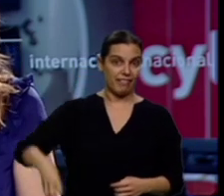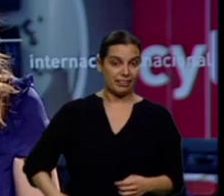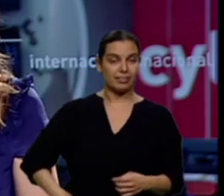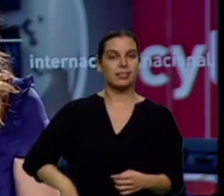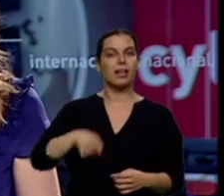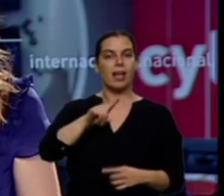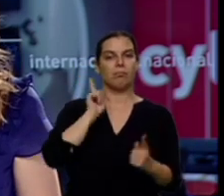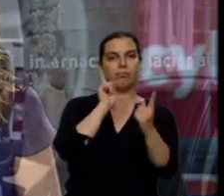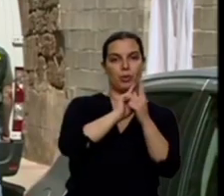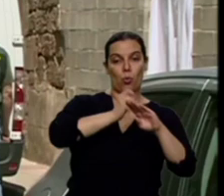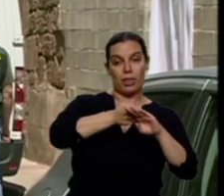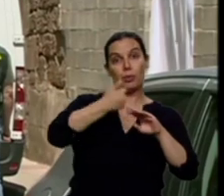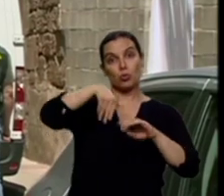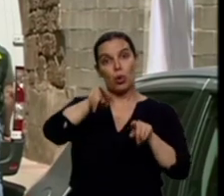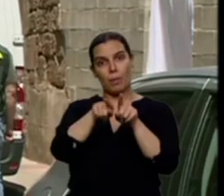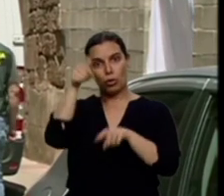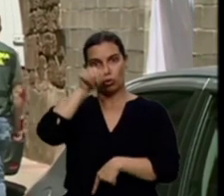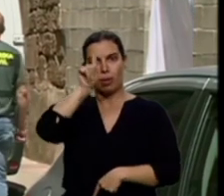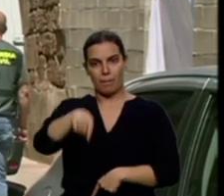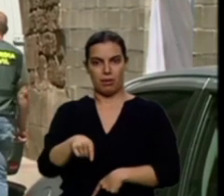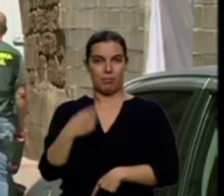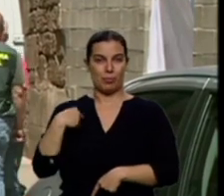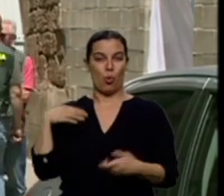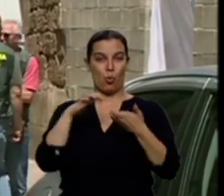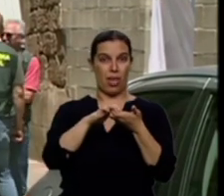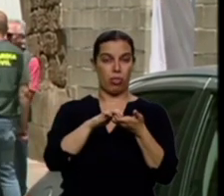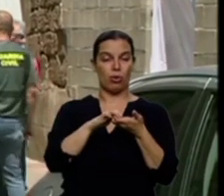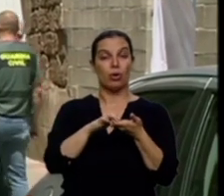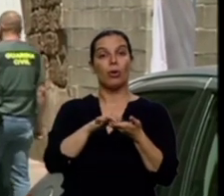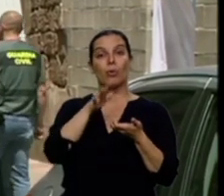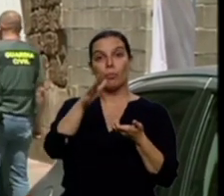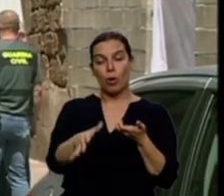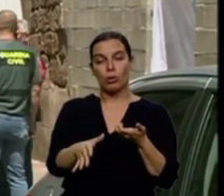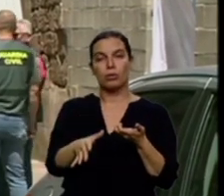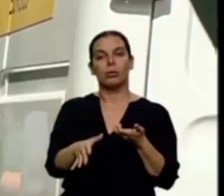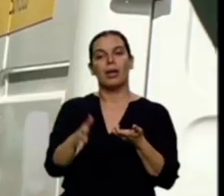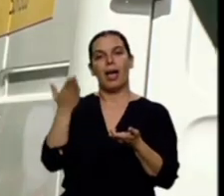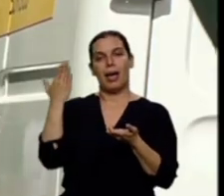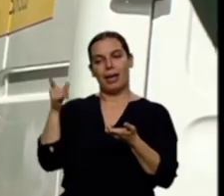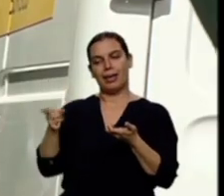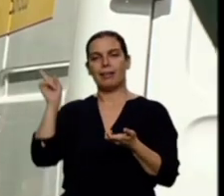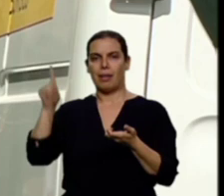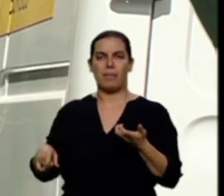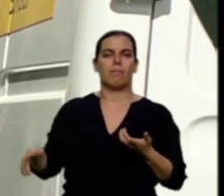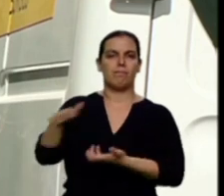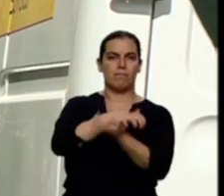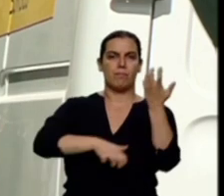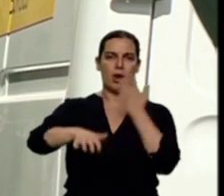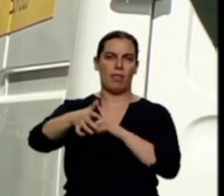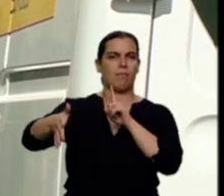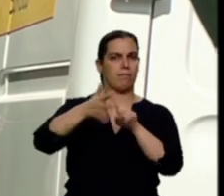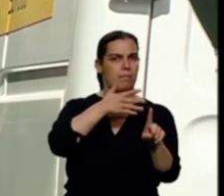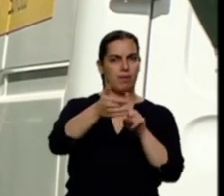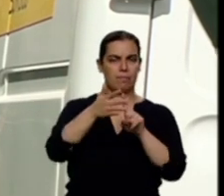el cuñado de la víctima. La Guardia Civil le detuvo ayer por ejercer también violencia doméstica sobre Mónica. Los agentes han